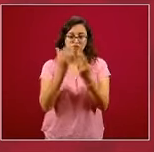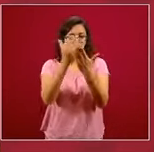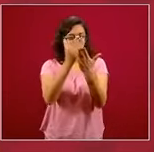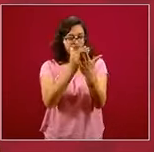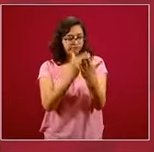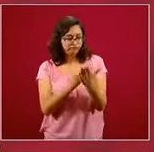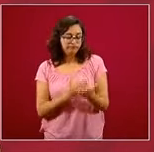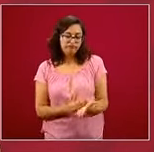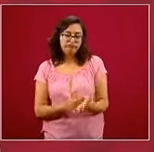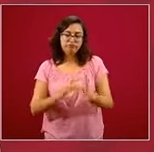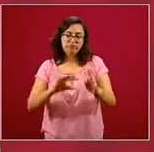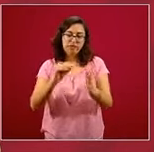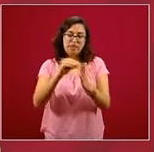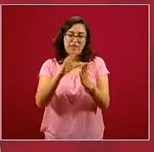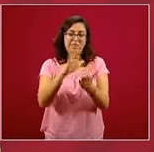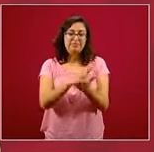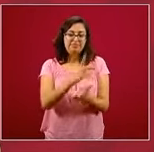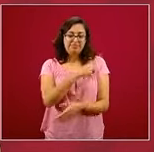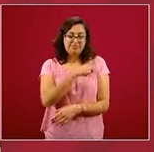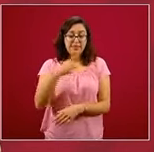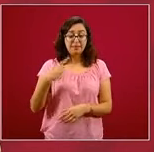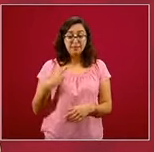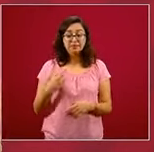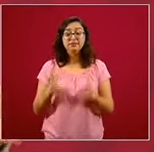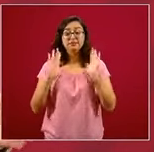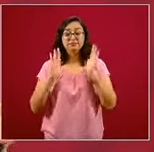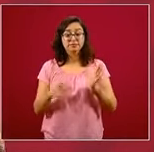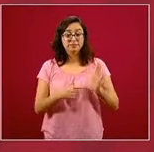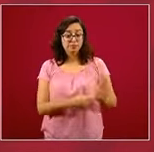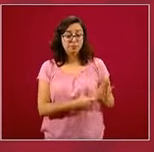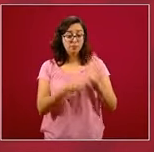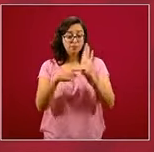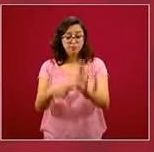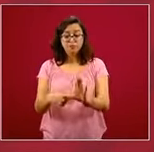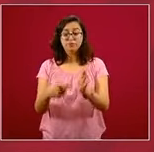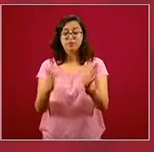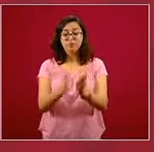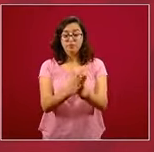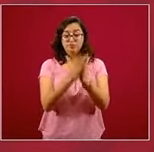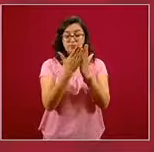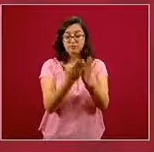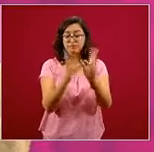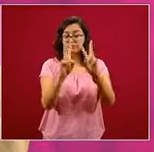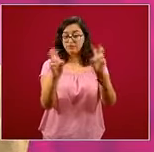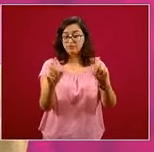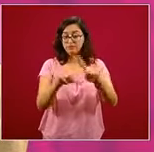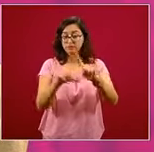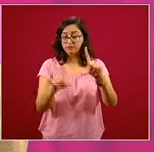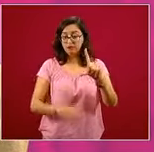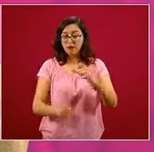En los documentos que nos ha presentado, incluyendo el libro de la obesidad en México,